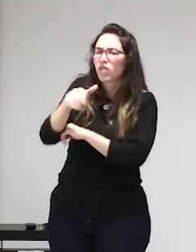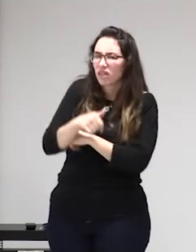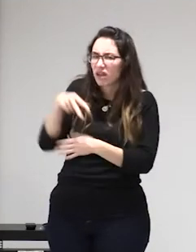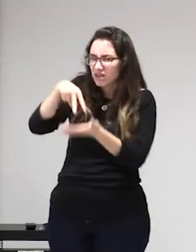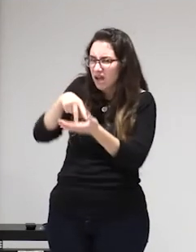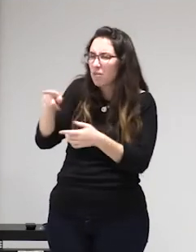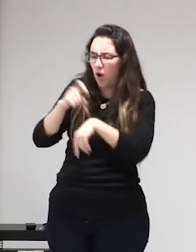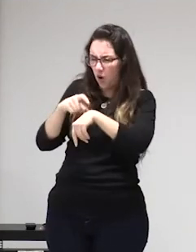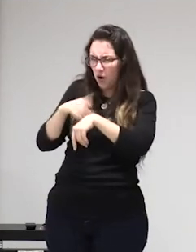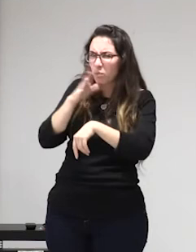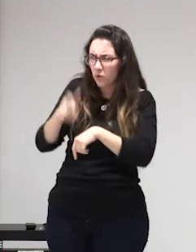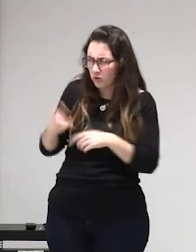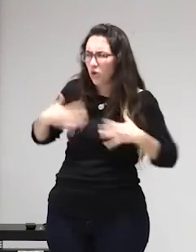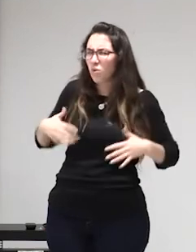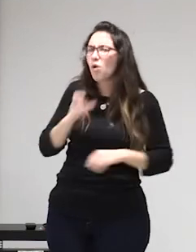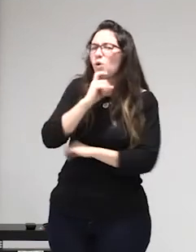ser respetada